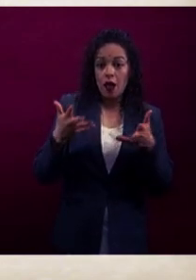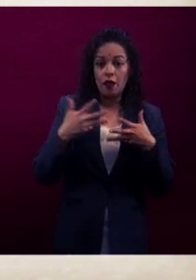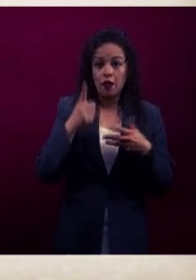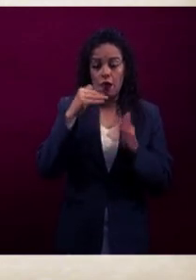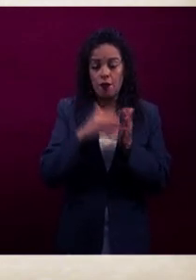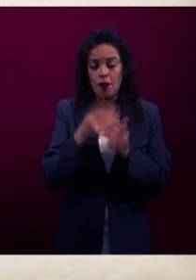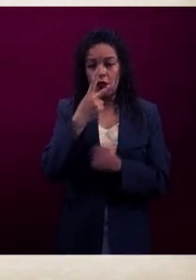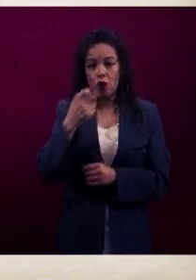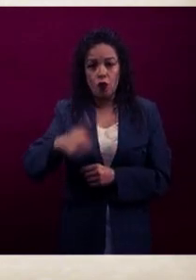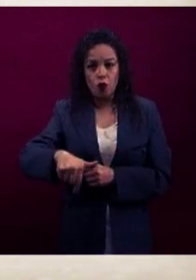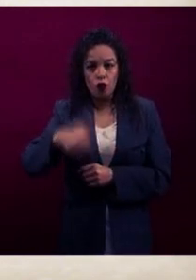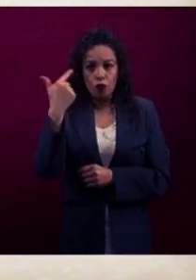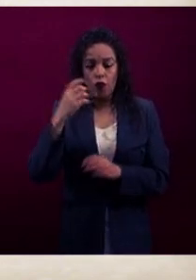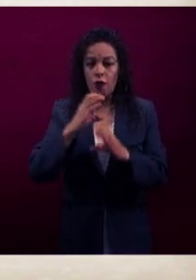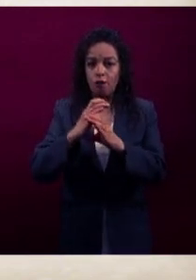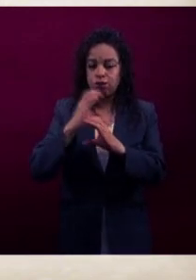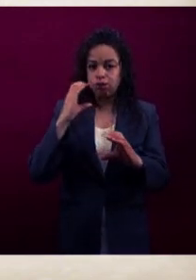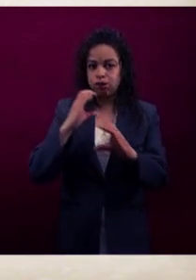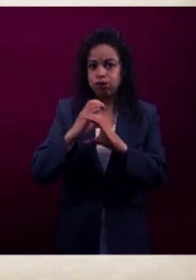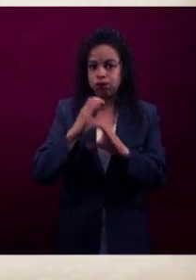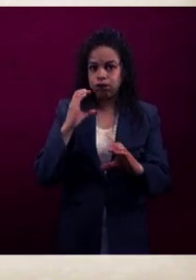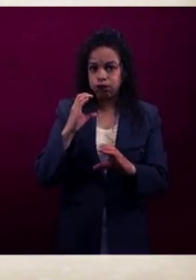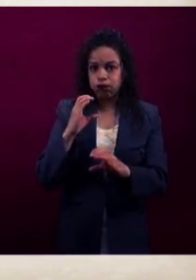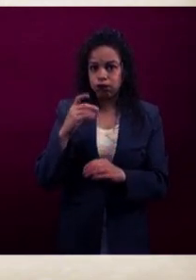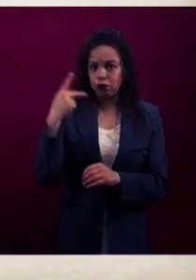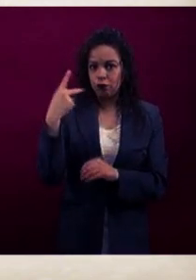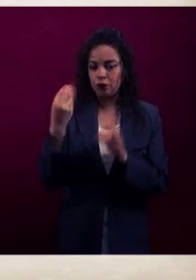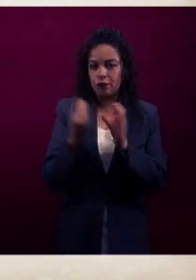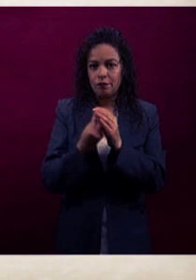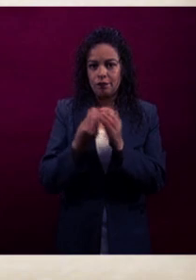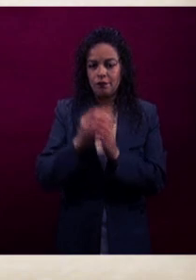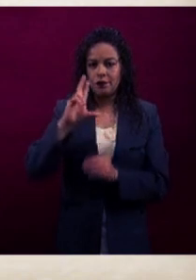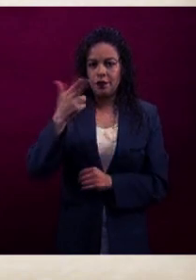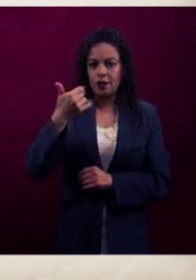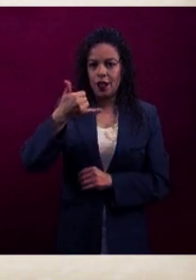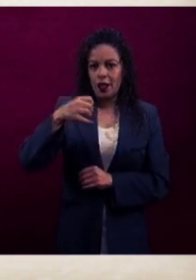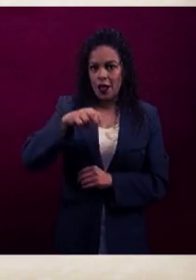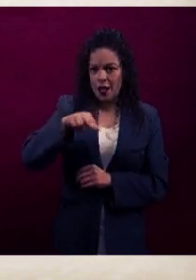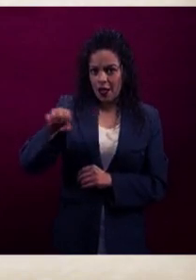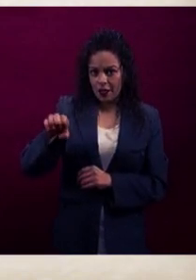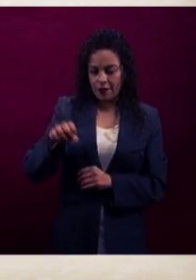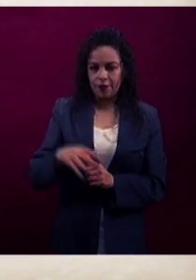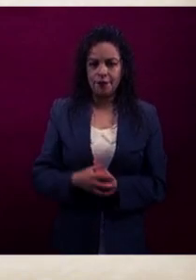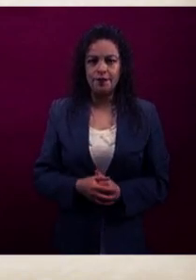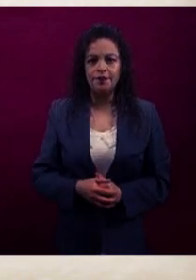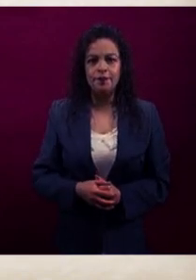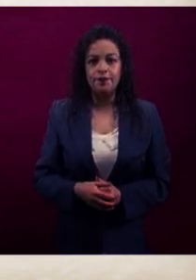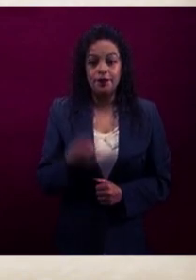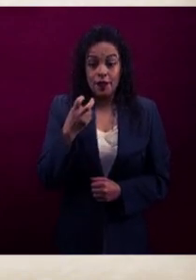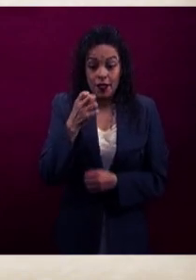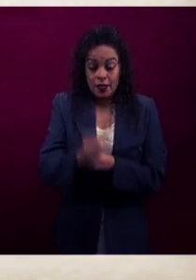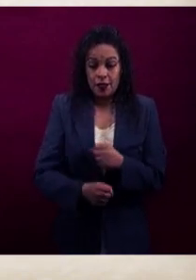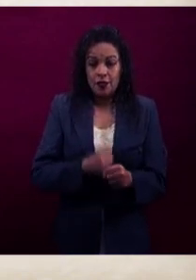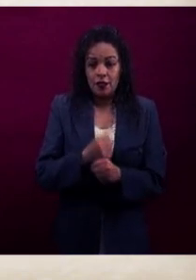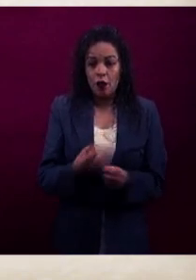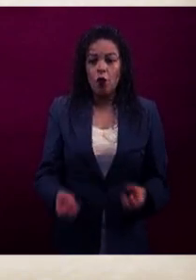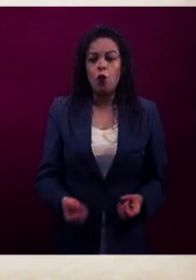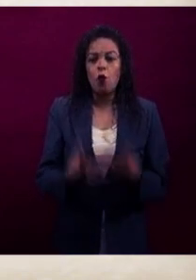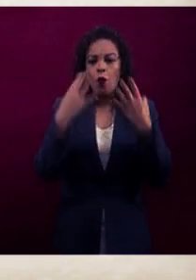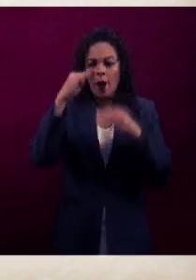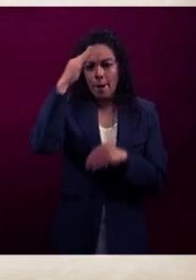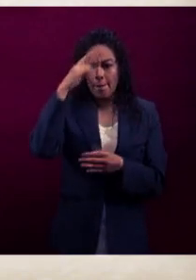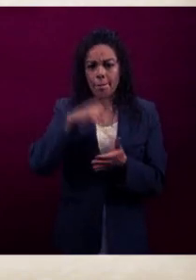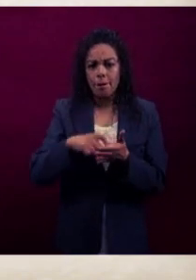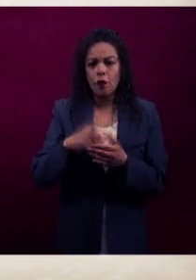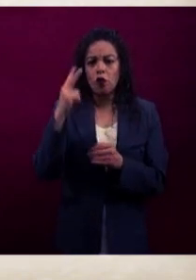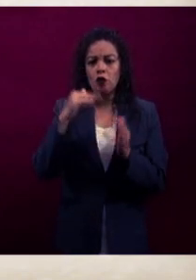camionetas tipo Cheyenne, el total de camionetas para este año va a ser de 2,234,